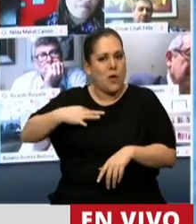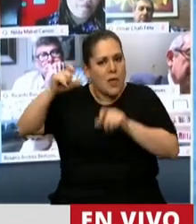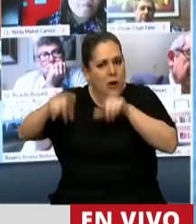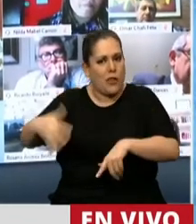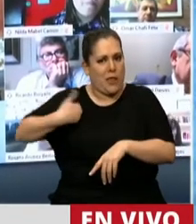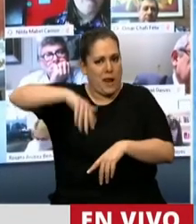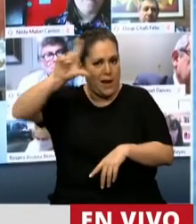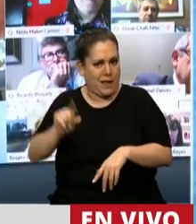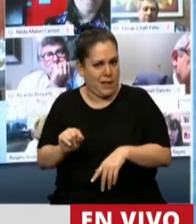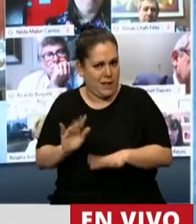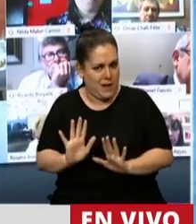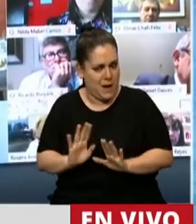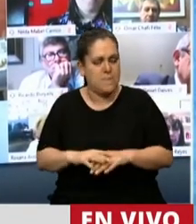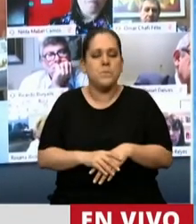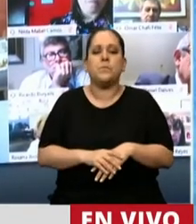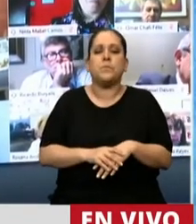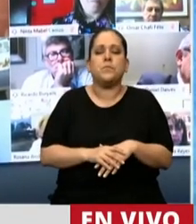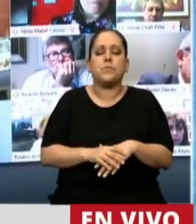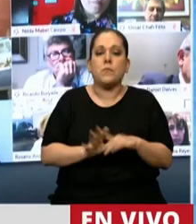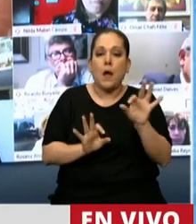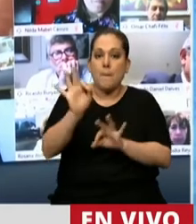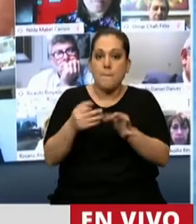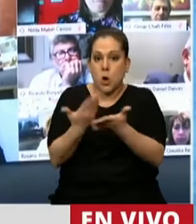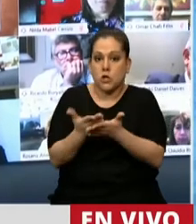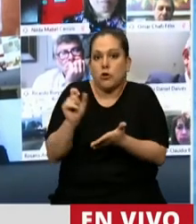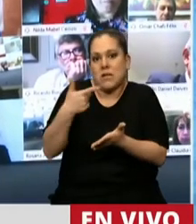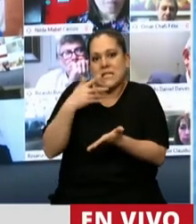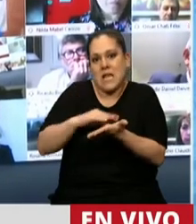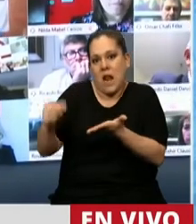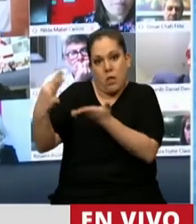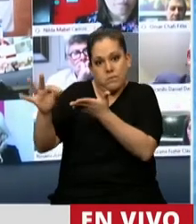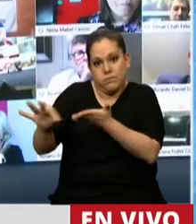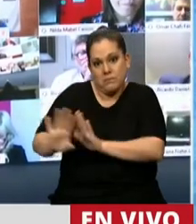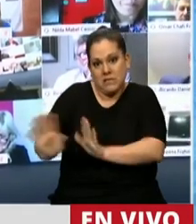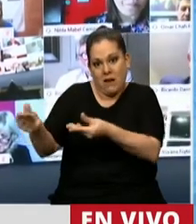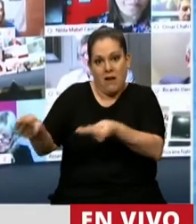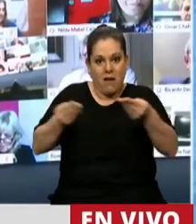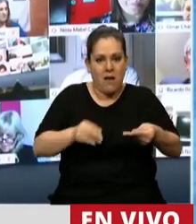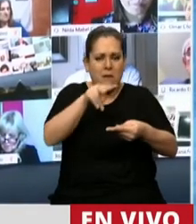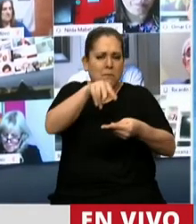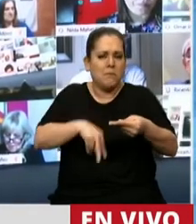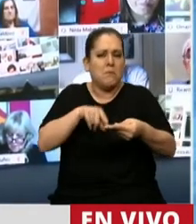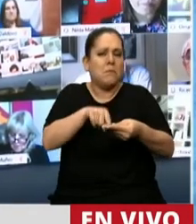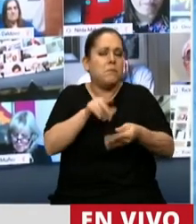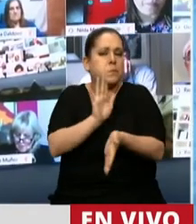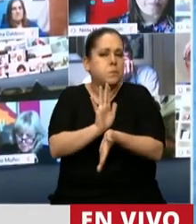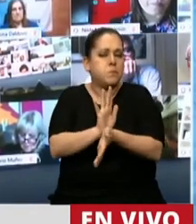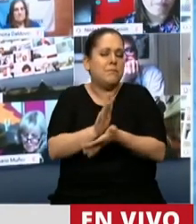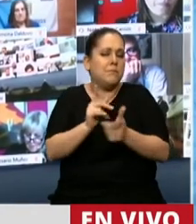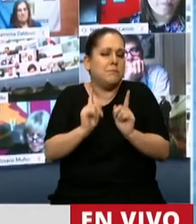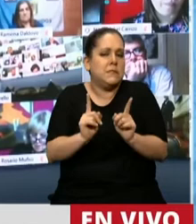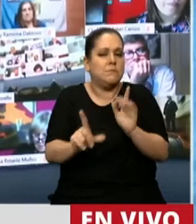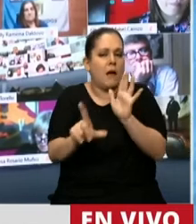ciudadanos de nuestro país. El proyecto que llega del Senado recoge el espíritu de la exitosa ley